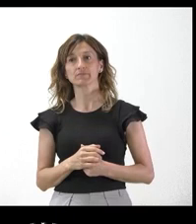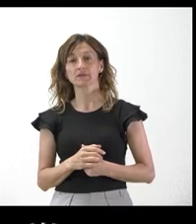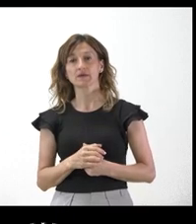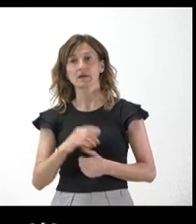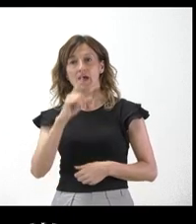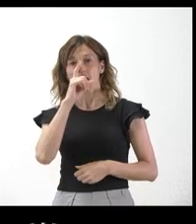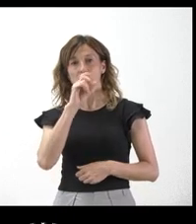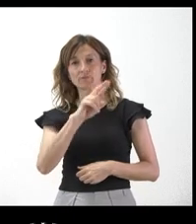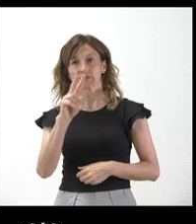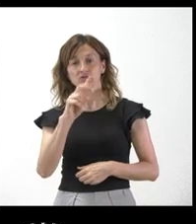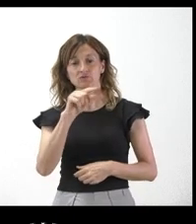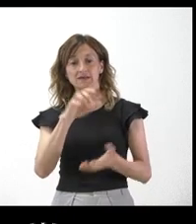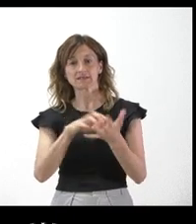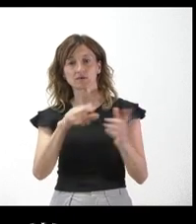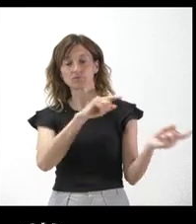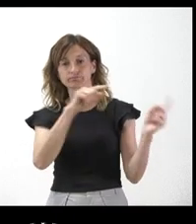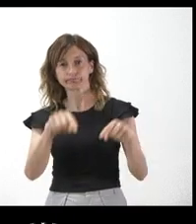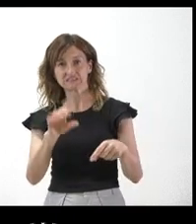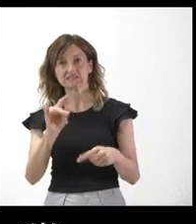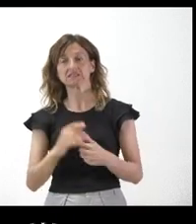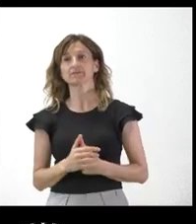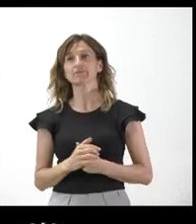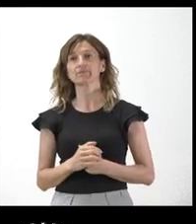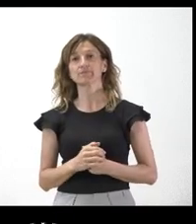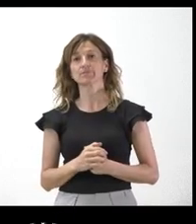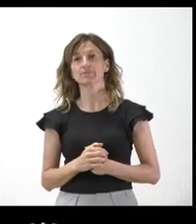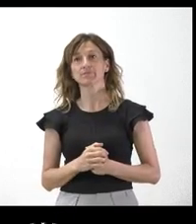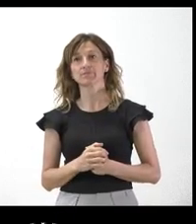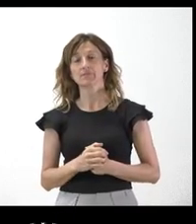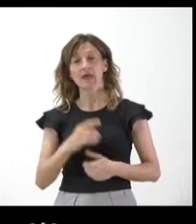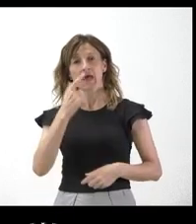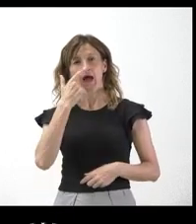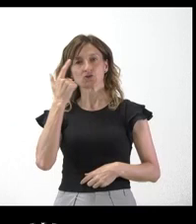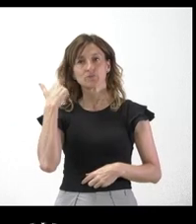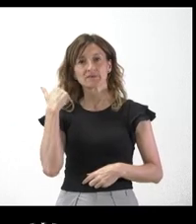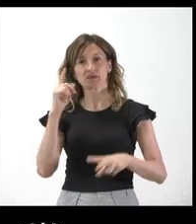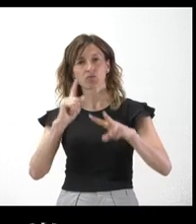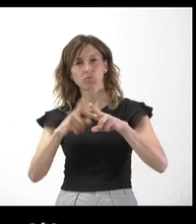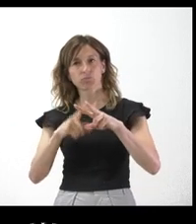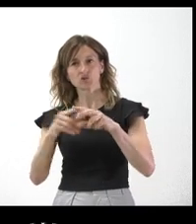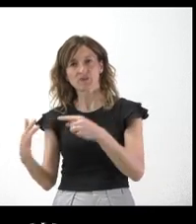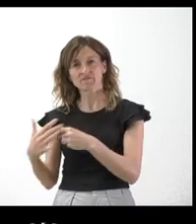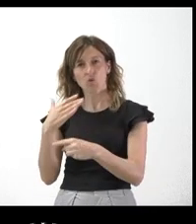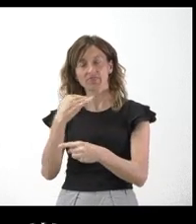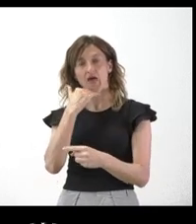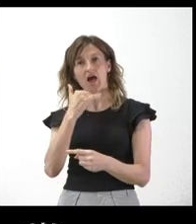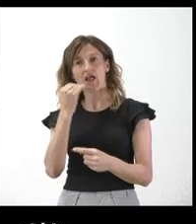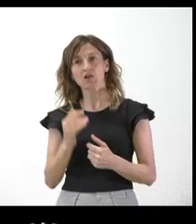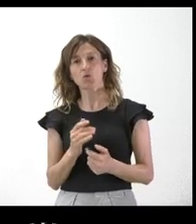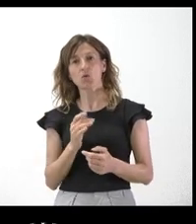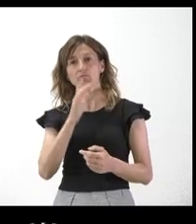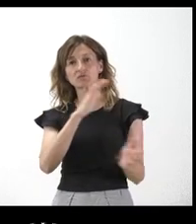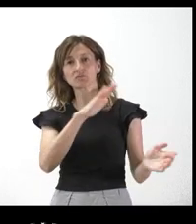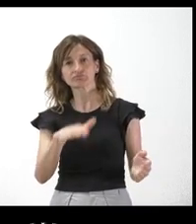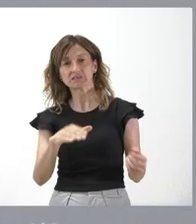niños a Castilla y León. ¿Tuvo algo que ver el año pasado Vox que no viniera ningún